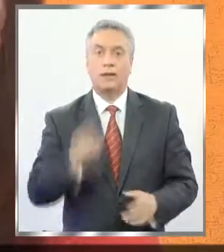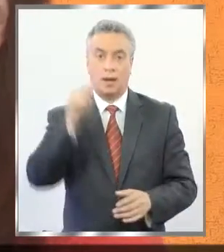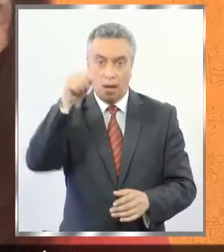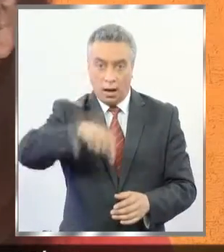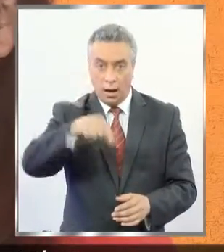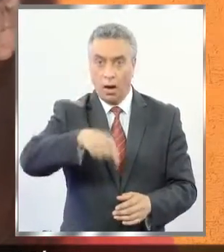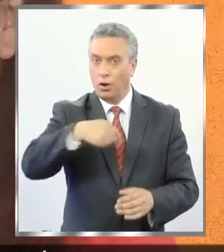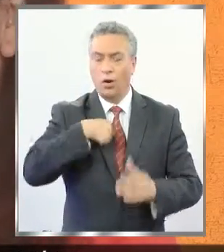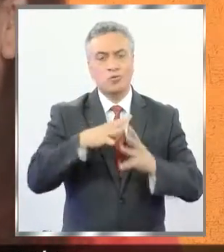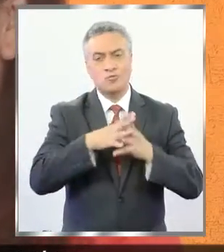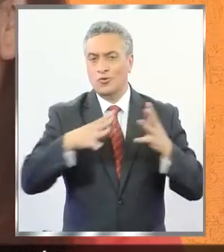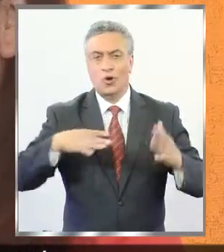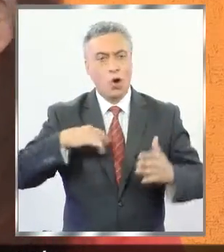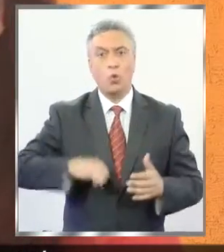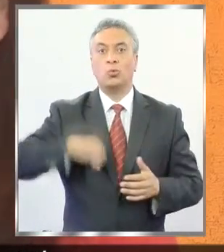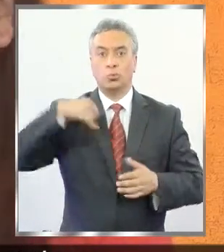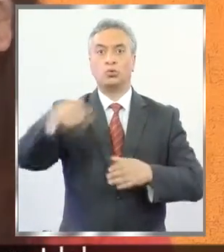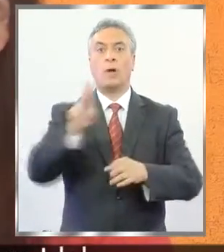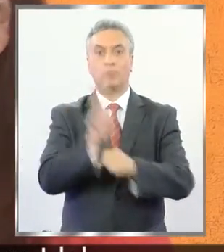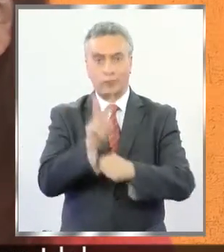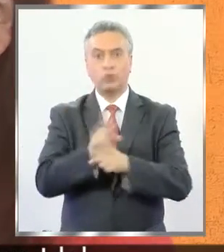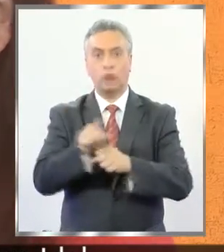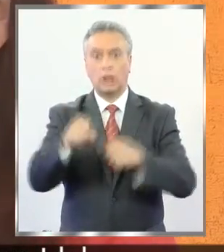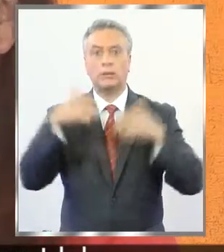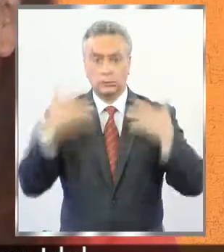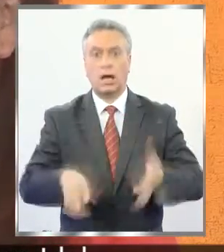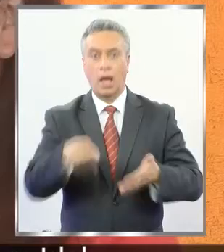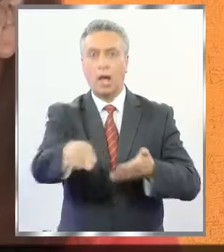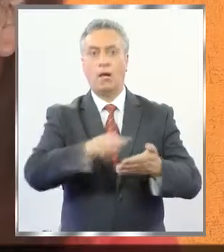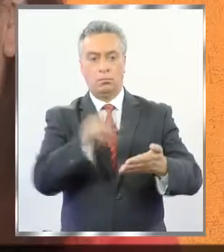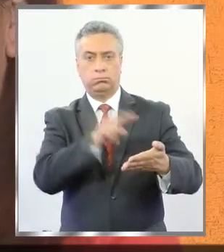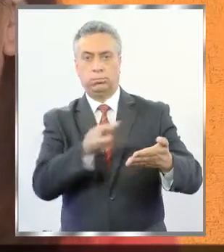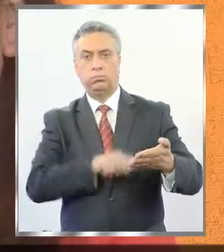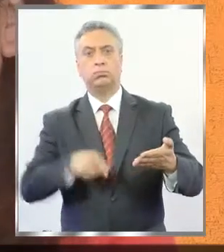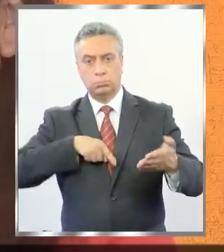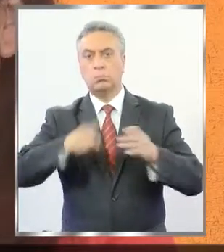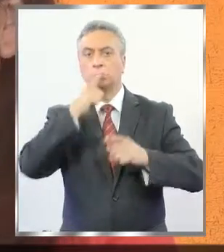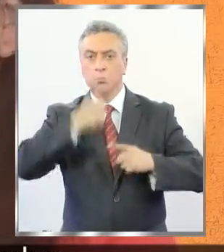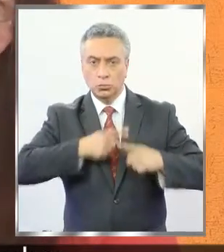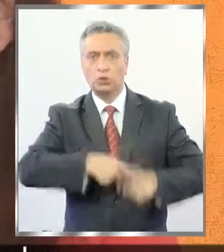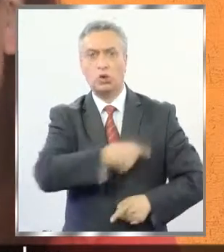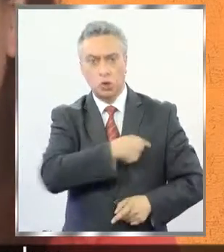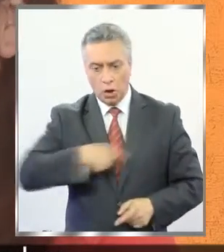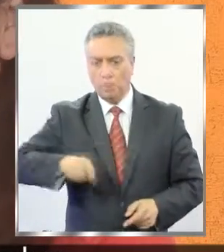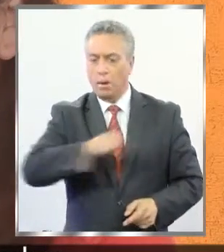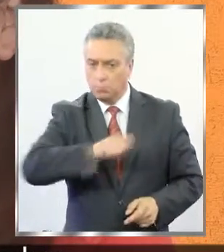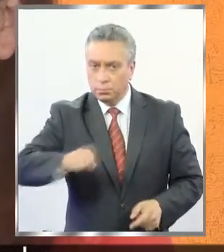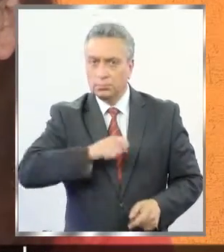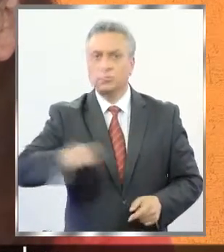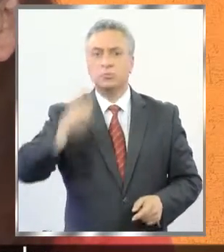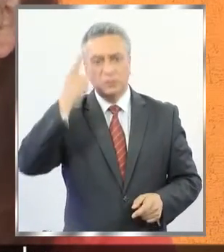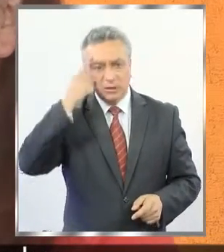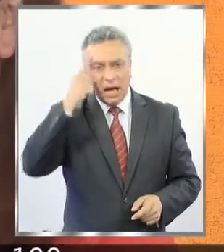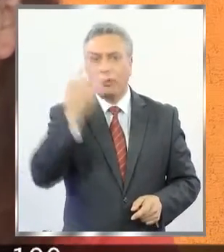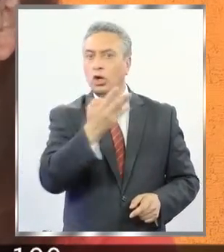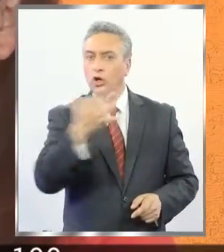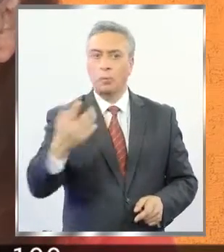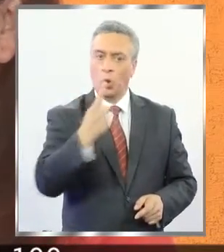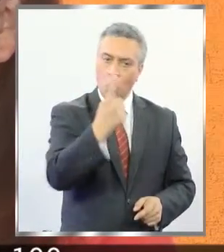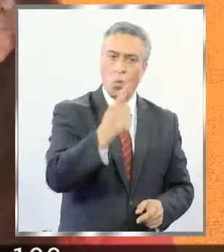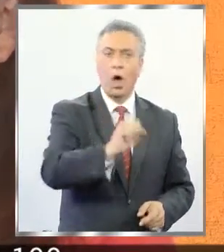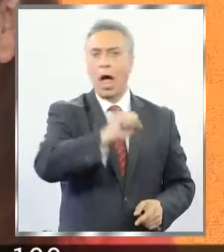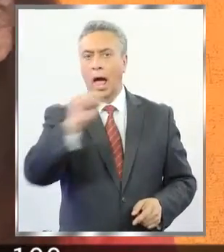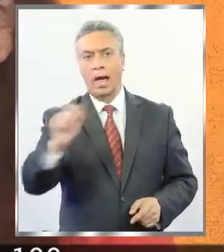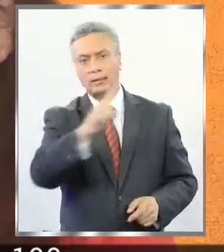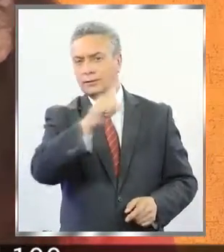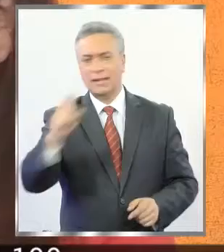máximo. Este año, gracias a Dios, ya estoy orgullosísima de la profesora y de él, leyendo. Y ya está escribiendo su nombre, sabe los